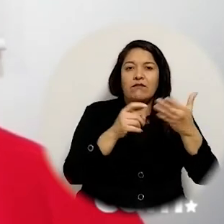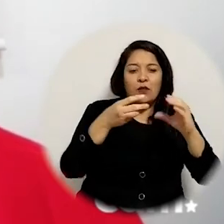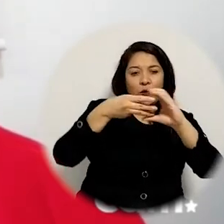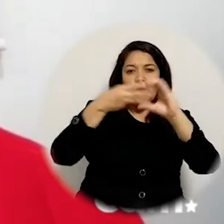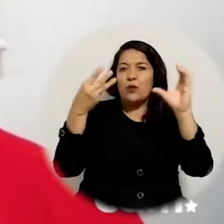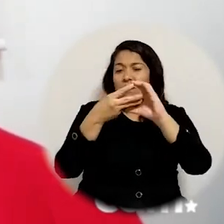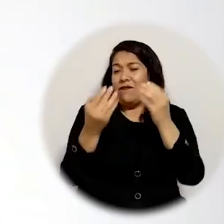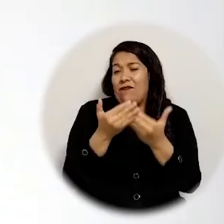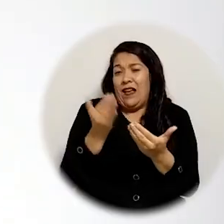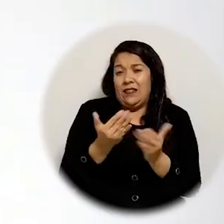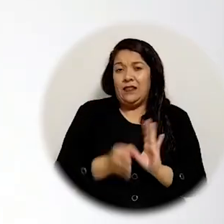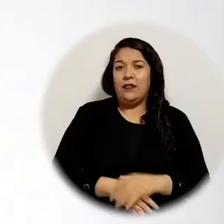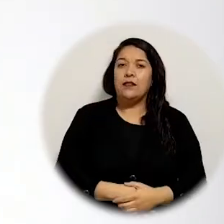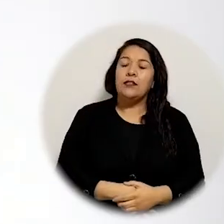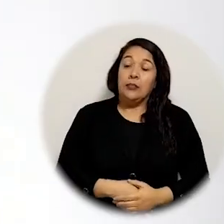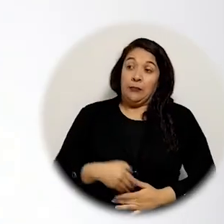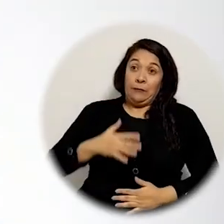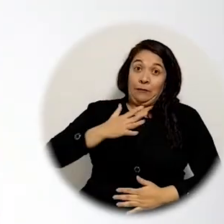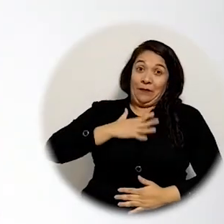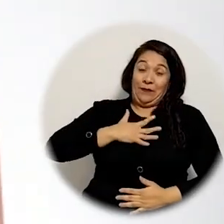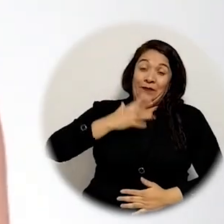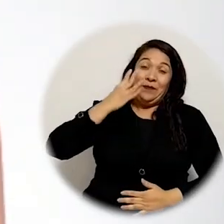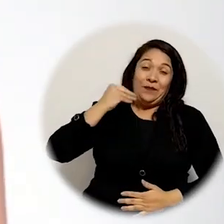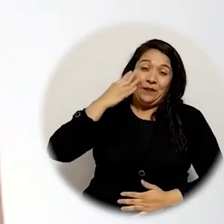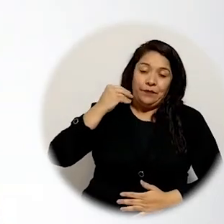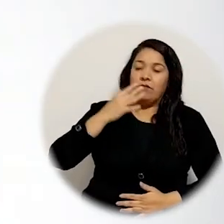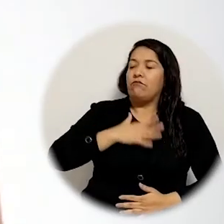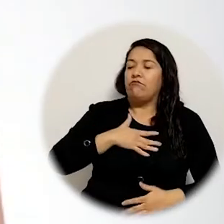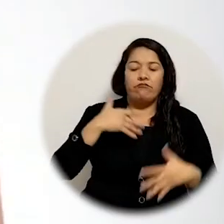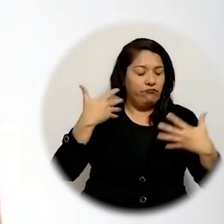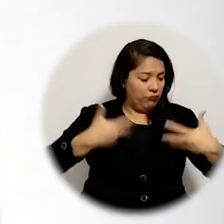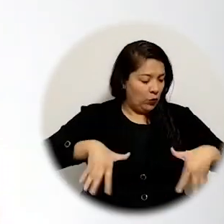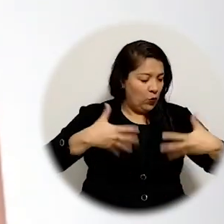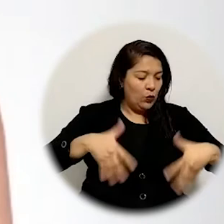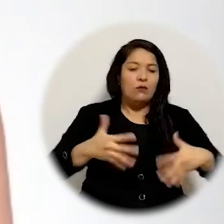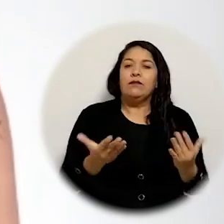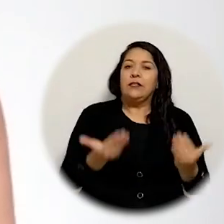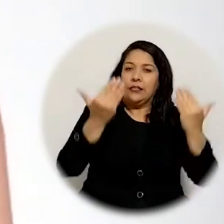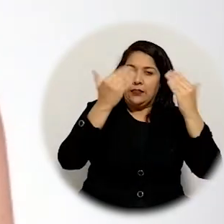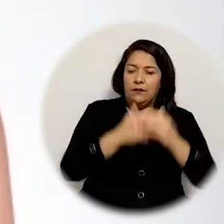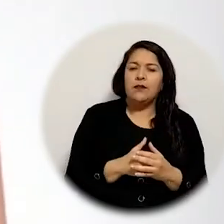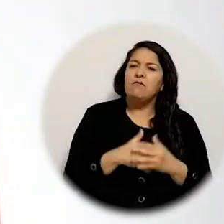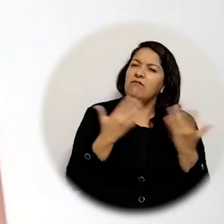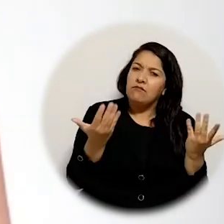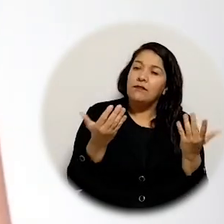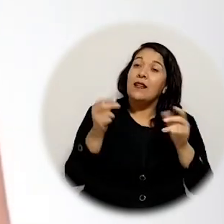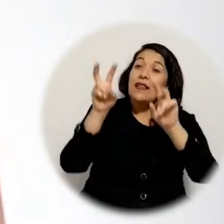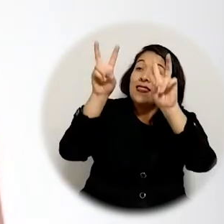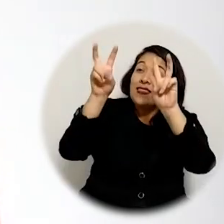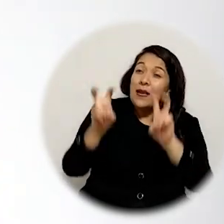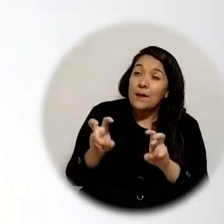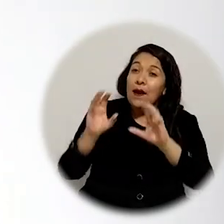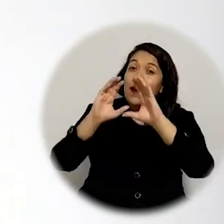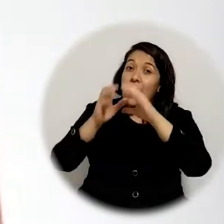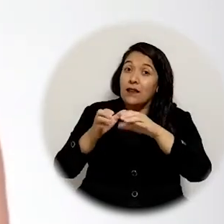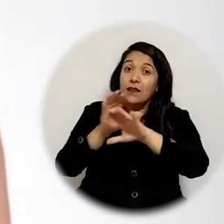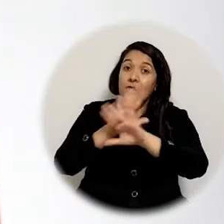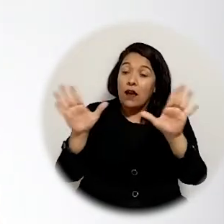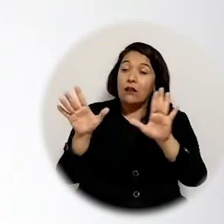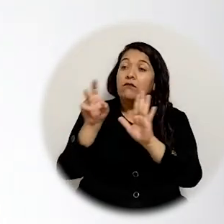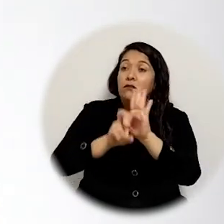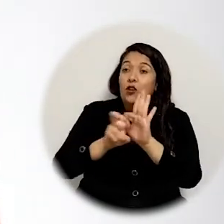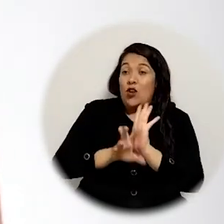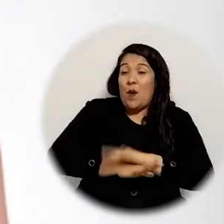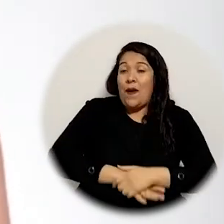link en Spotify me ha parecido una experiencia enriquecedora debido a que hemos podido llevar las temáticas que nos presentan en